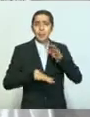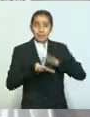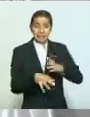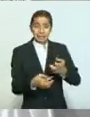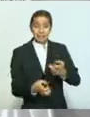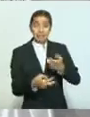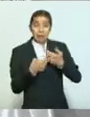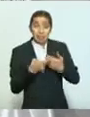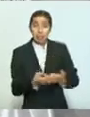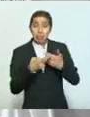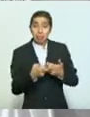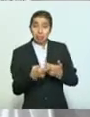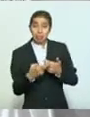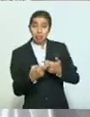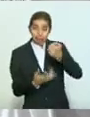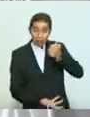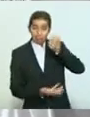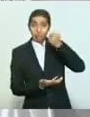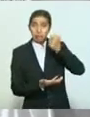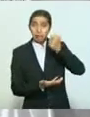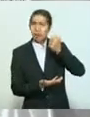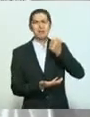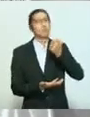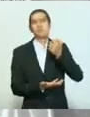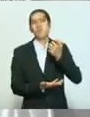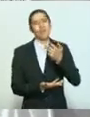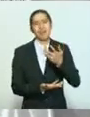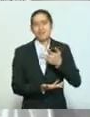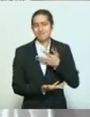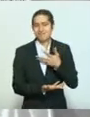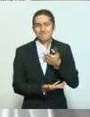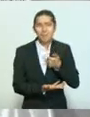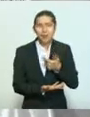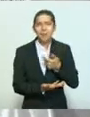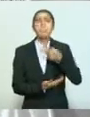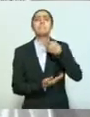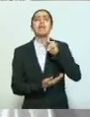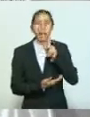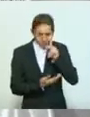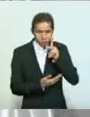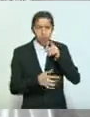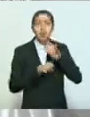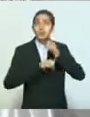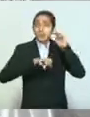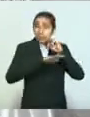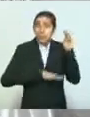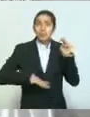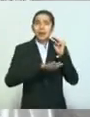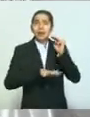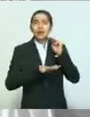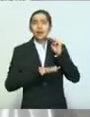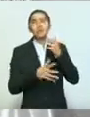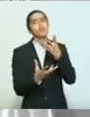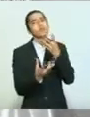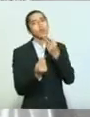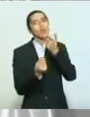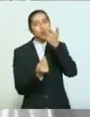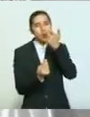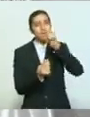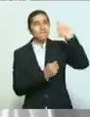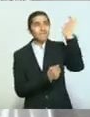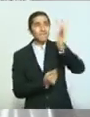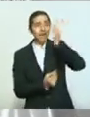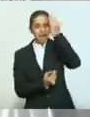financieramente hablando, pero aportamos mucho dinero a la federación y